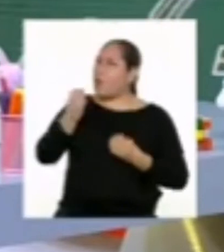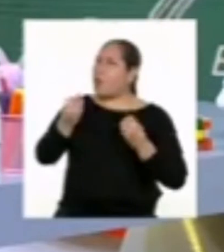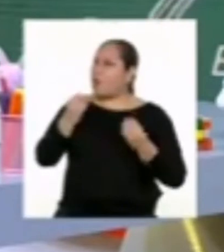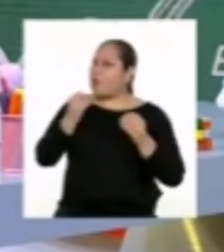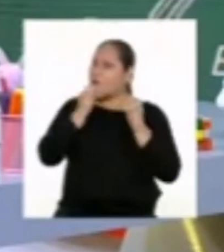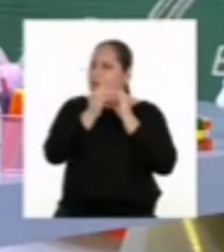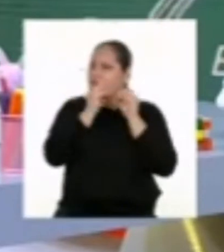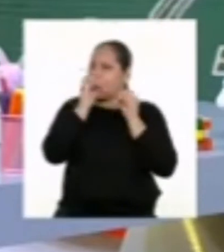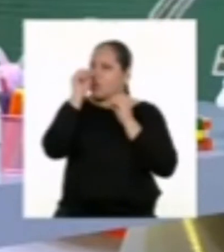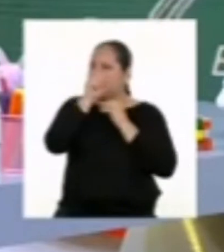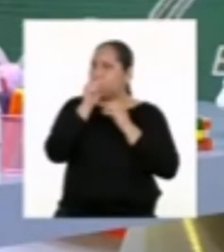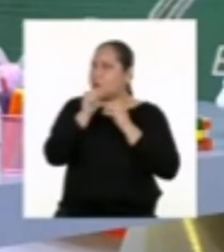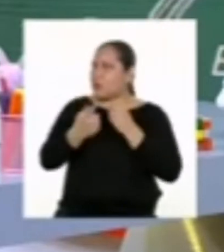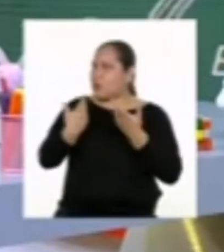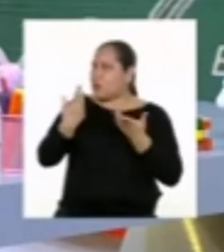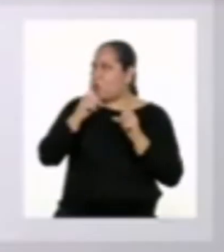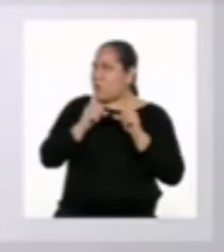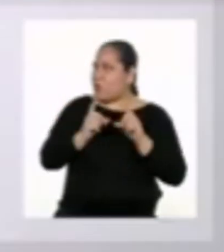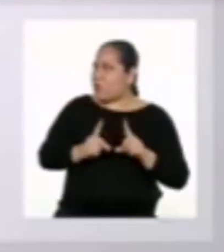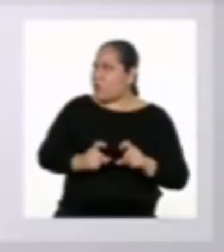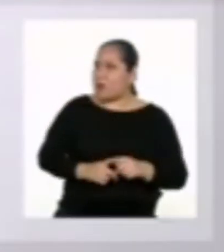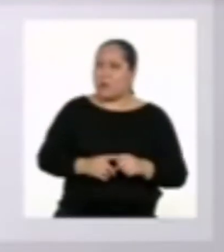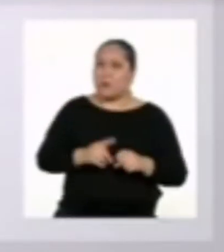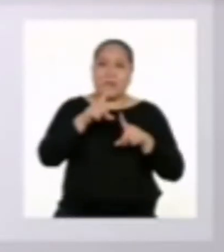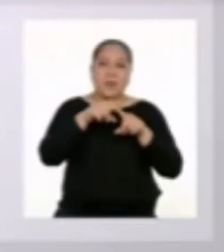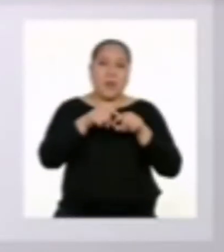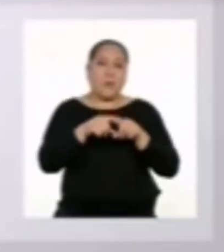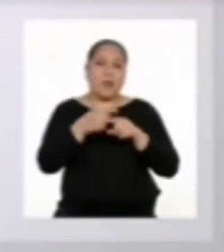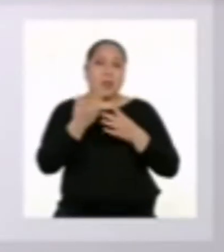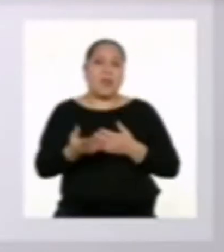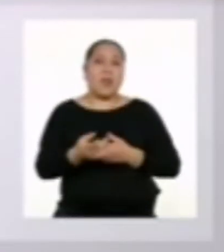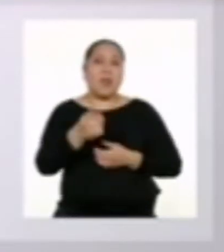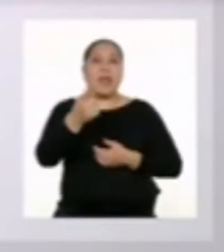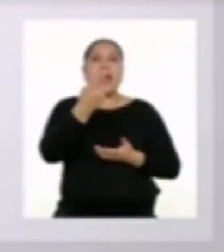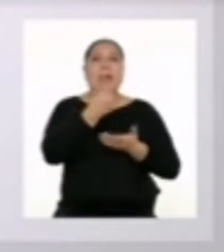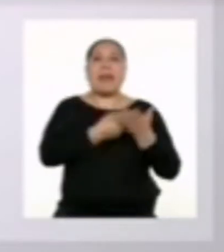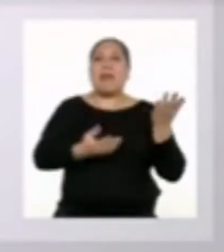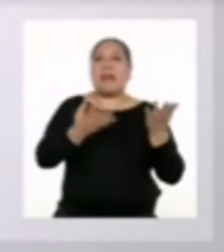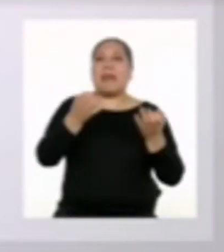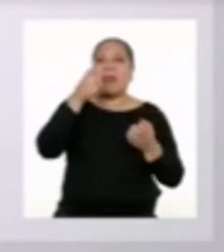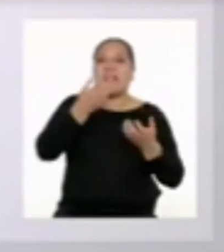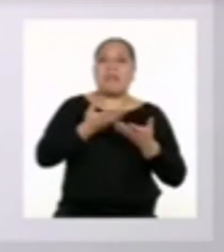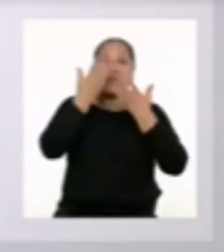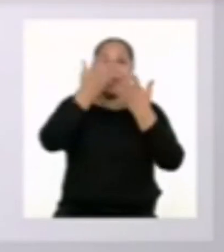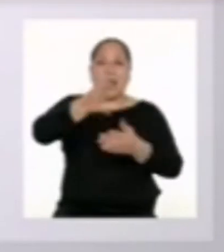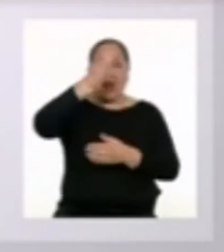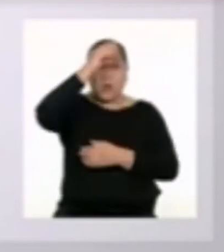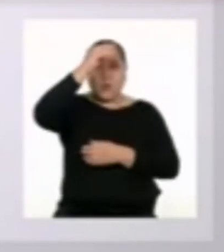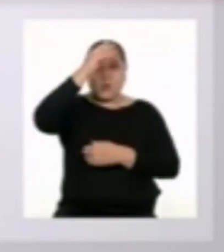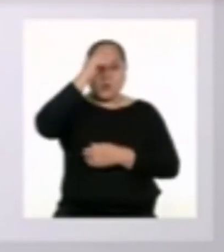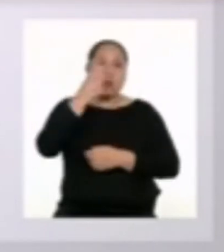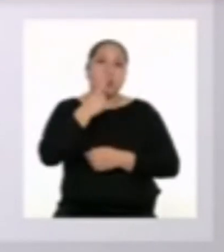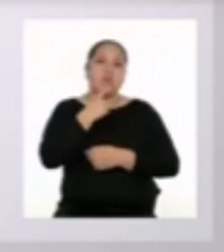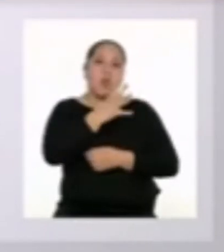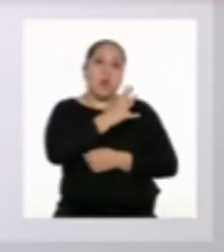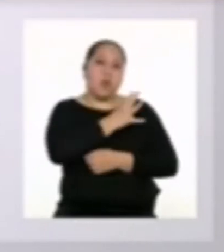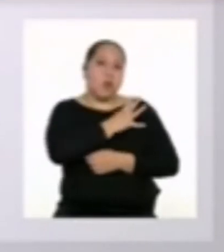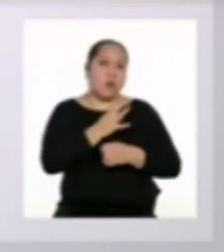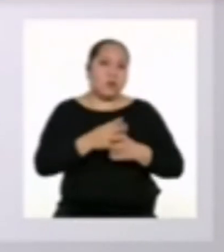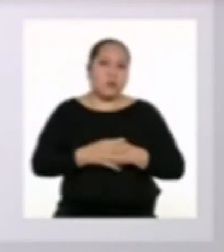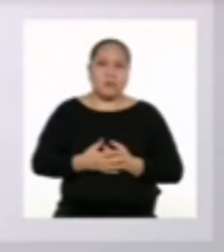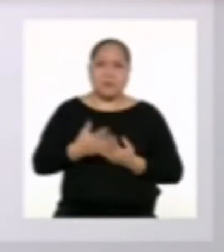manera resolveremos esas interrogantes? Eso dependerá de qué es lo que queremos brindar a las chicas y chicos de cuartos de